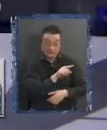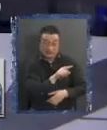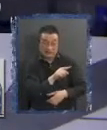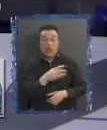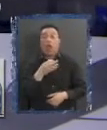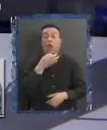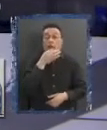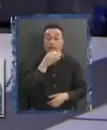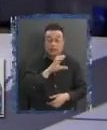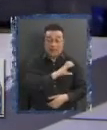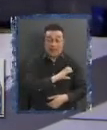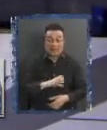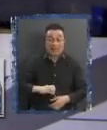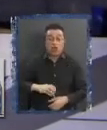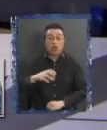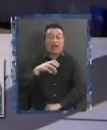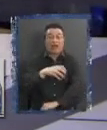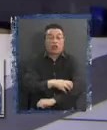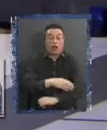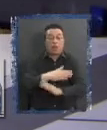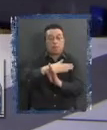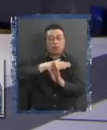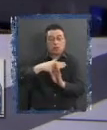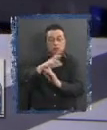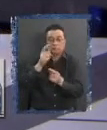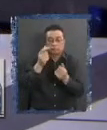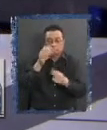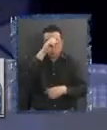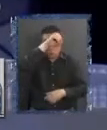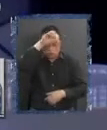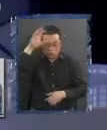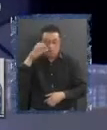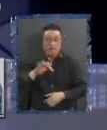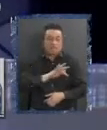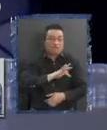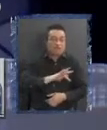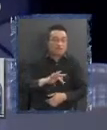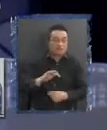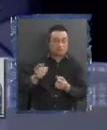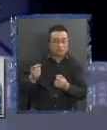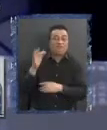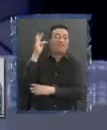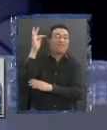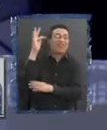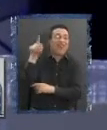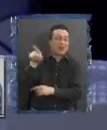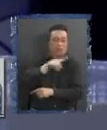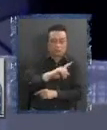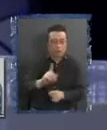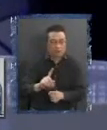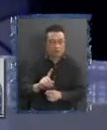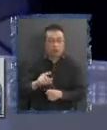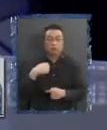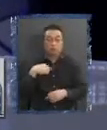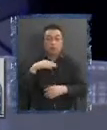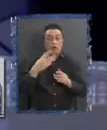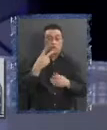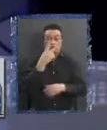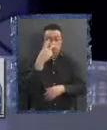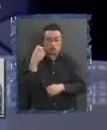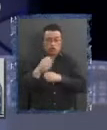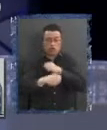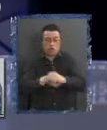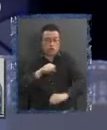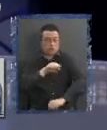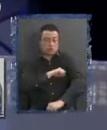Estado regional moderado, más parecido a Colombia y a Francia, que a los casos federales, y que después de 200 años de centralismo que nos ha